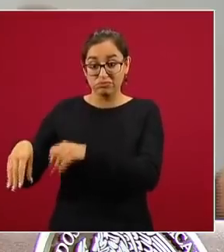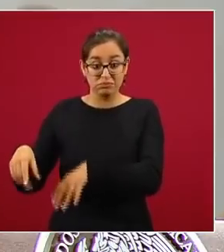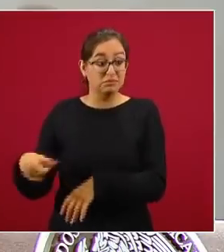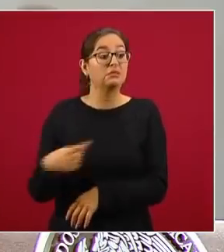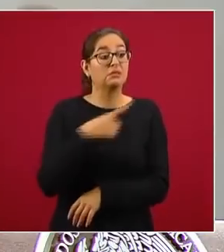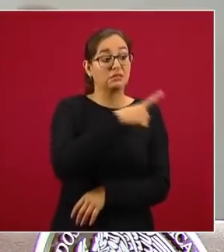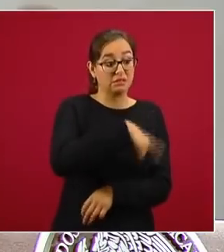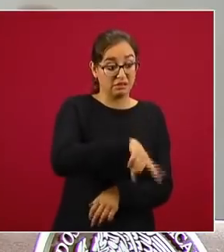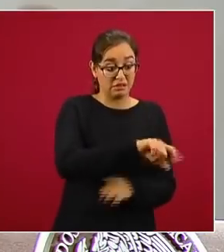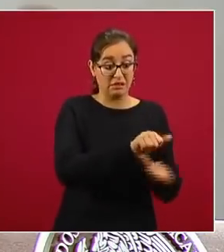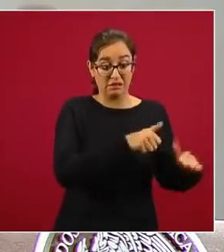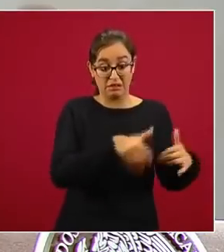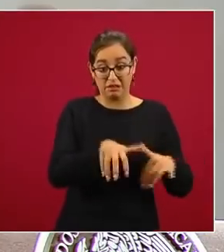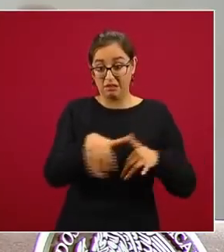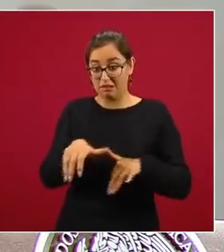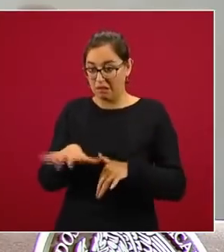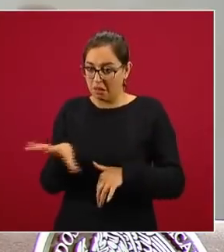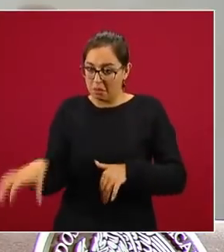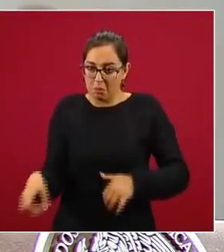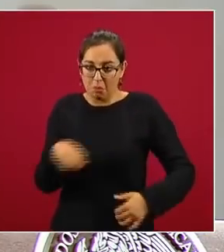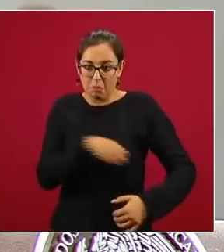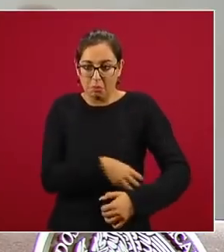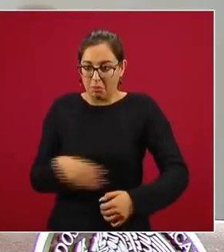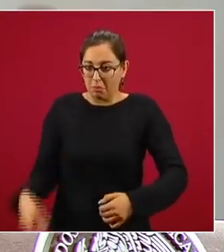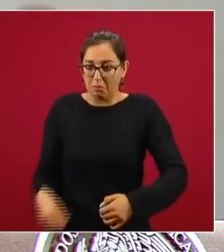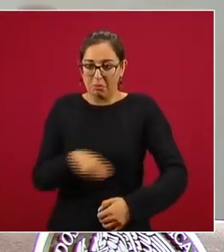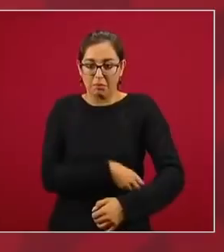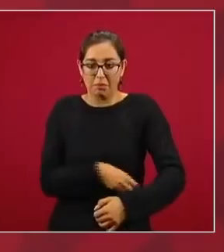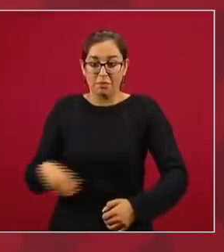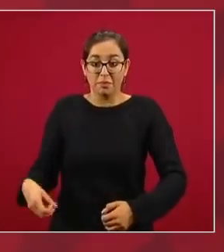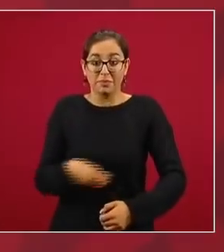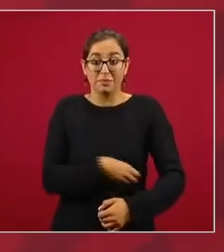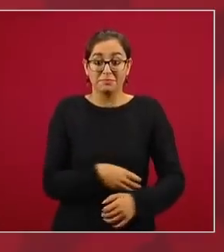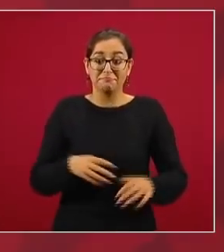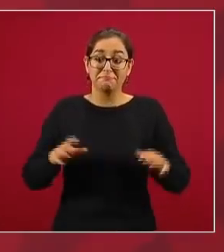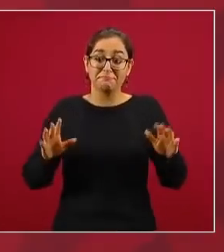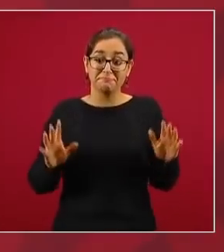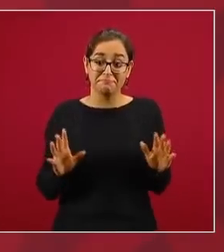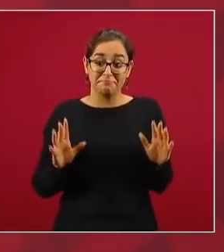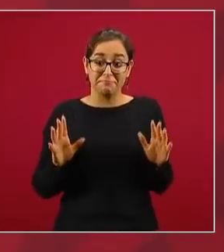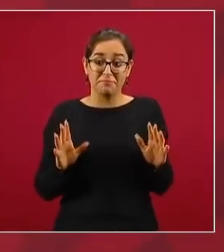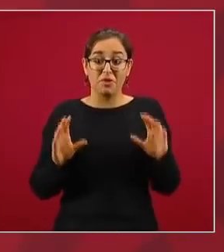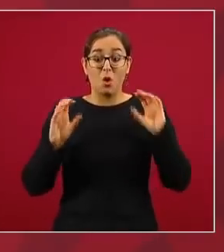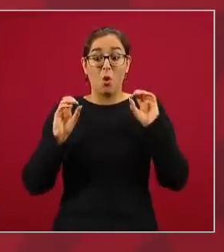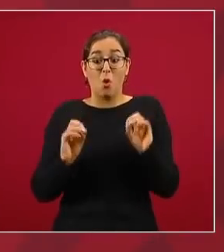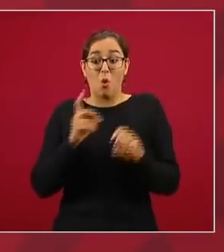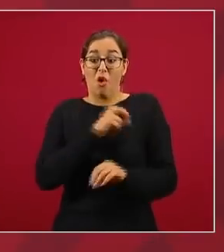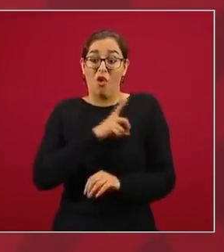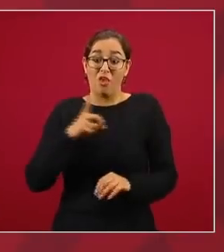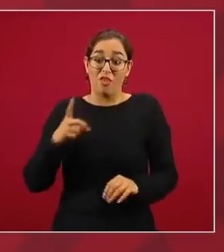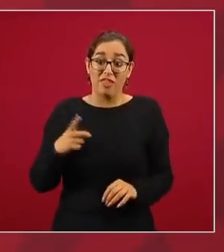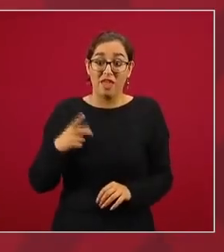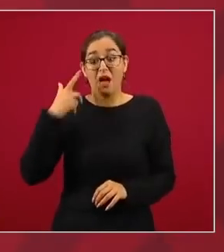recogen estos señores. O hay que ver si es